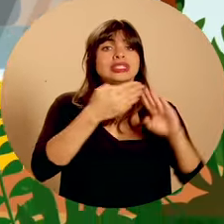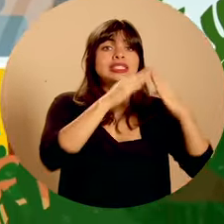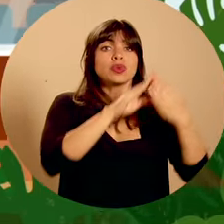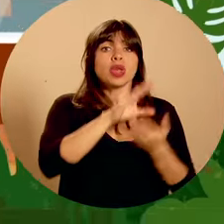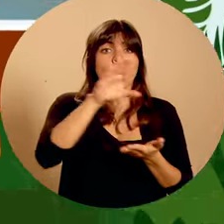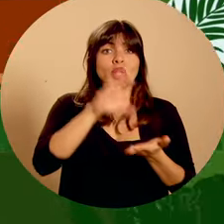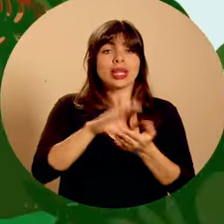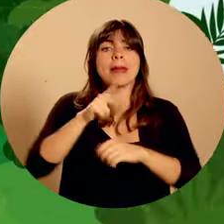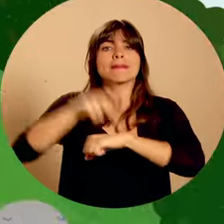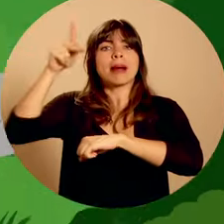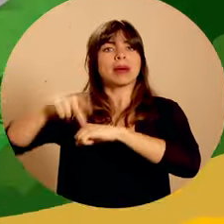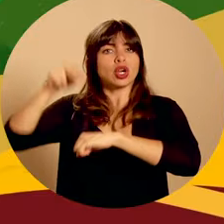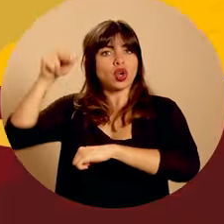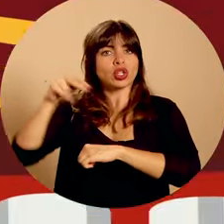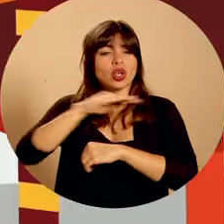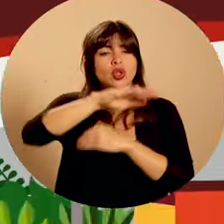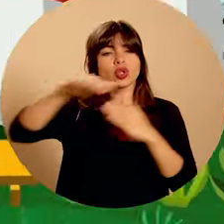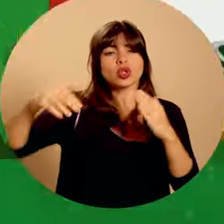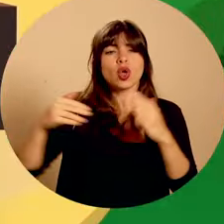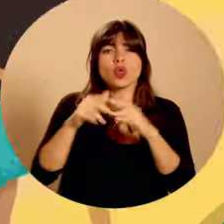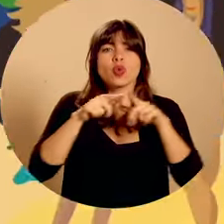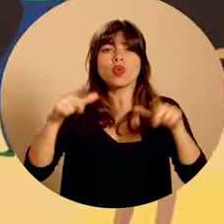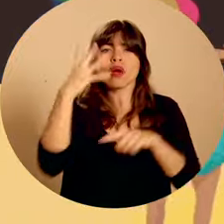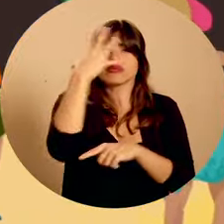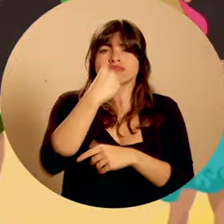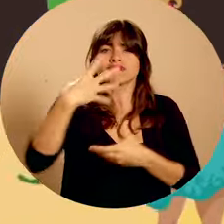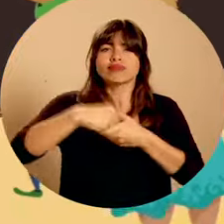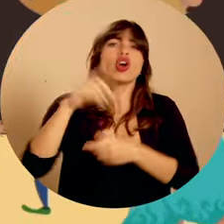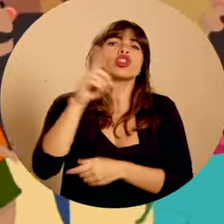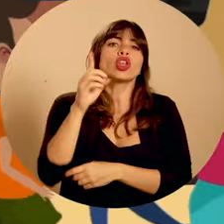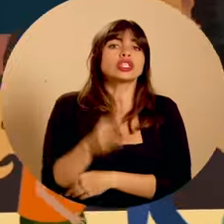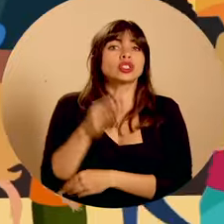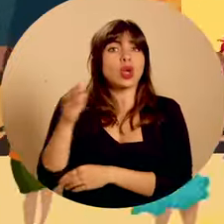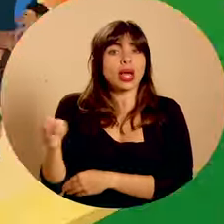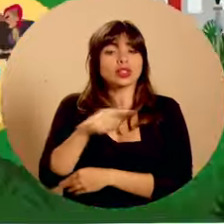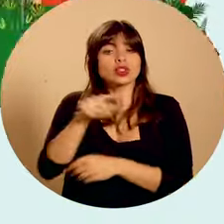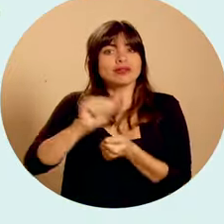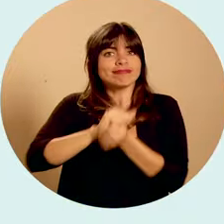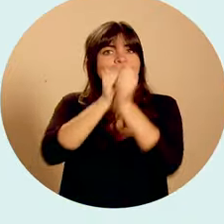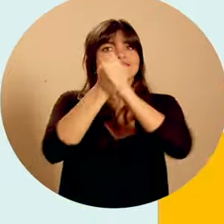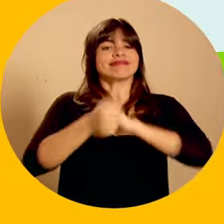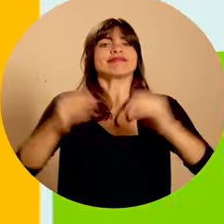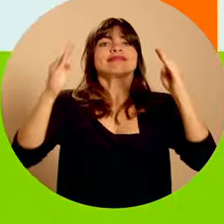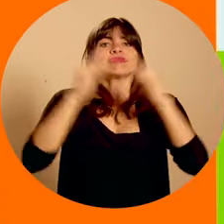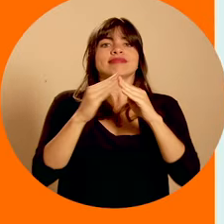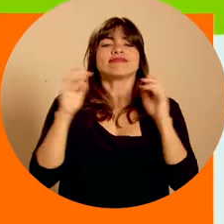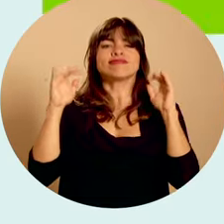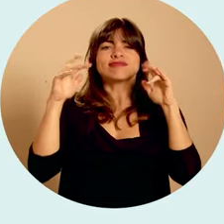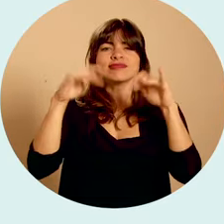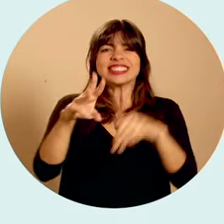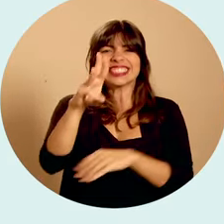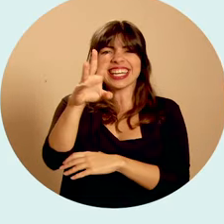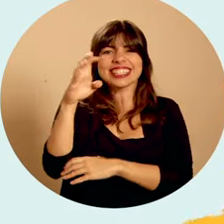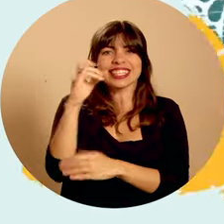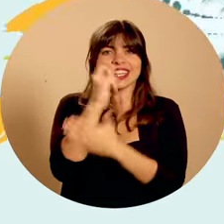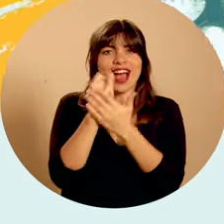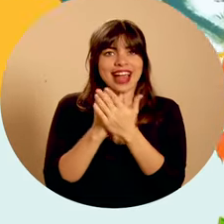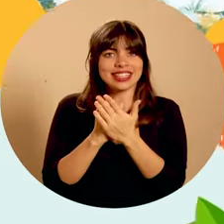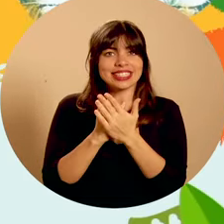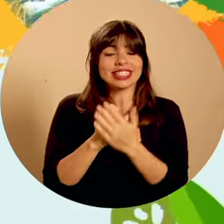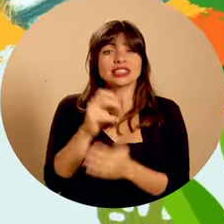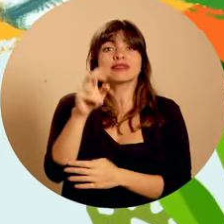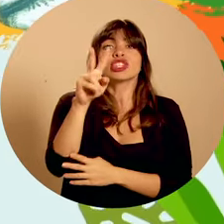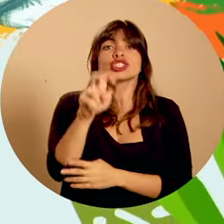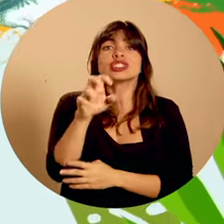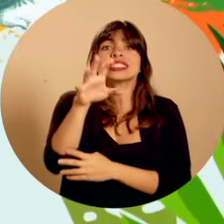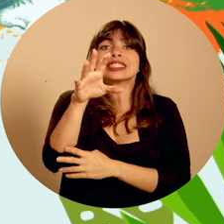Cortés y Palmar Norte. Todos estos hermosos lugares de nuestra zona sur se convertirán en el hogar de 600 artistas y